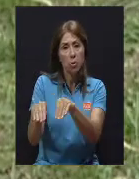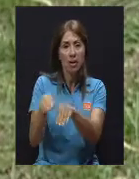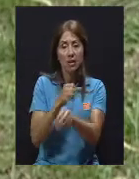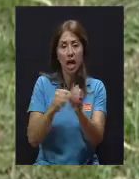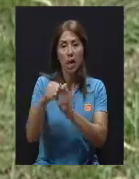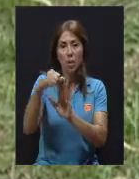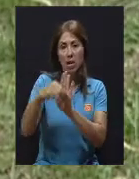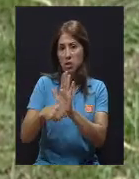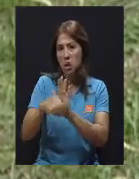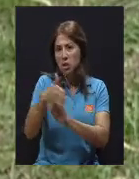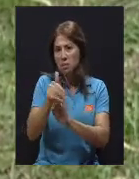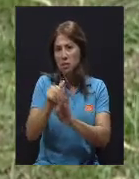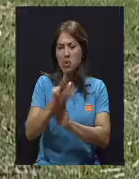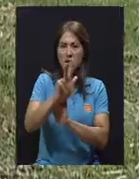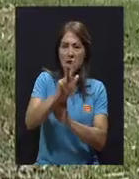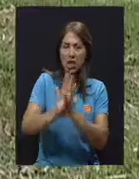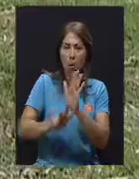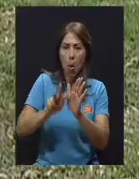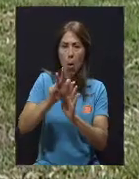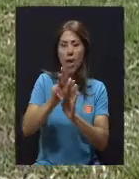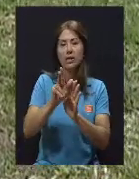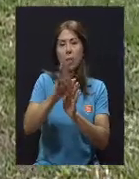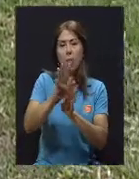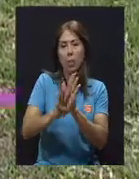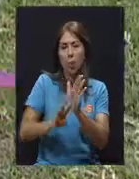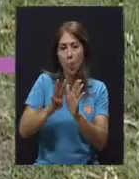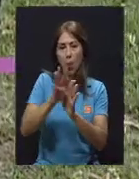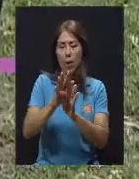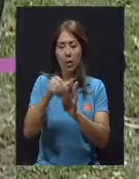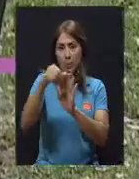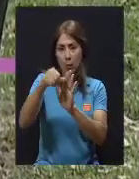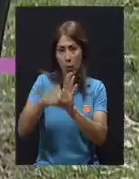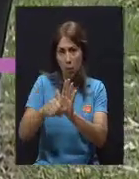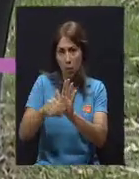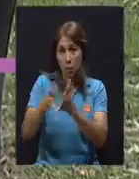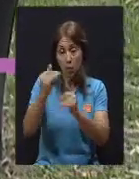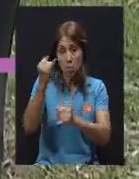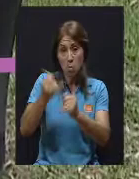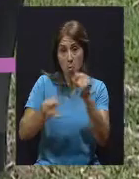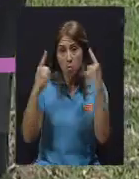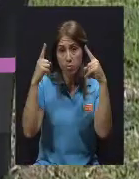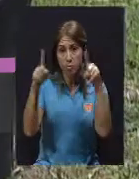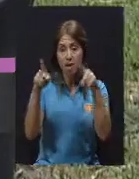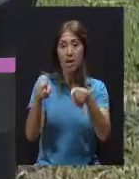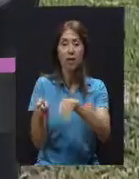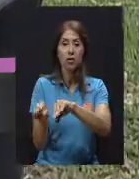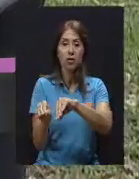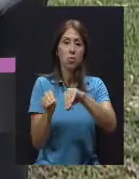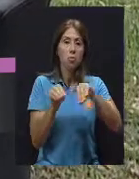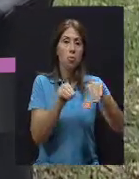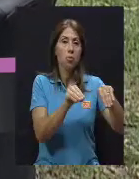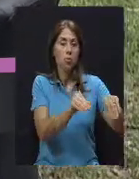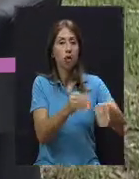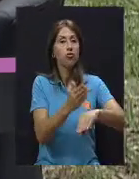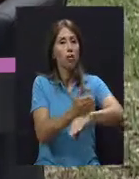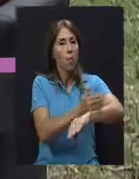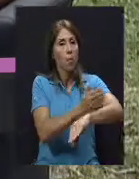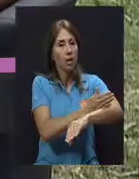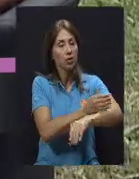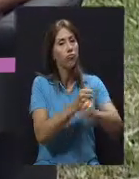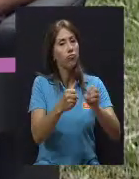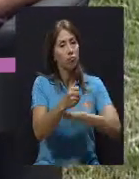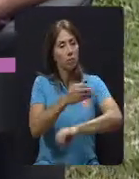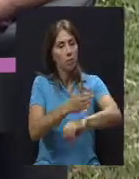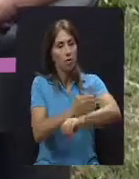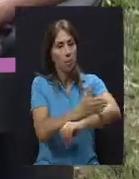horas, de tres a cuatro horas. Luego de esto es pasado, si es un éxito es pasado recuperación, es donde se